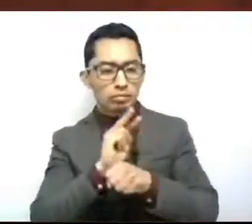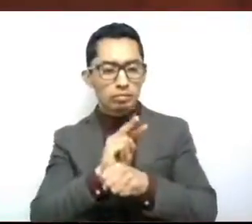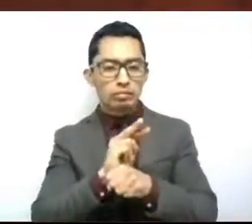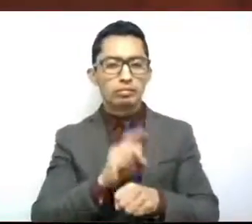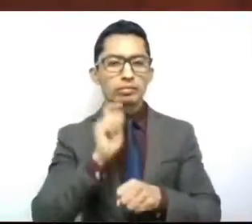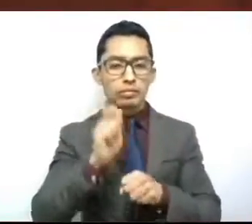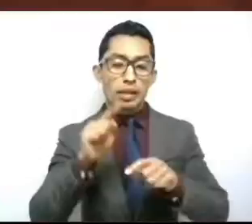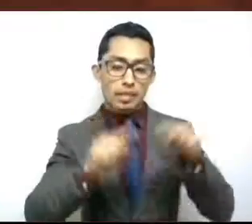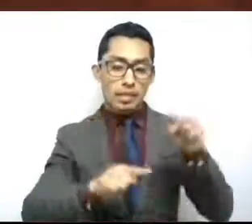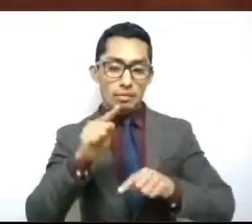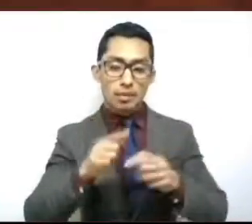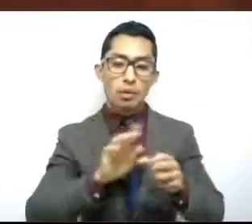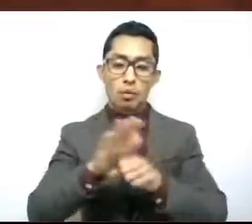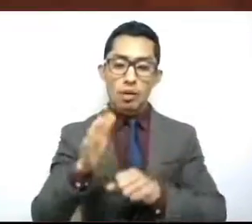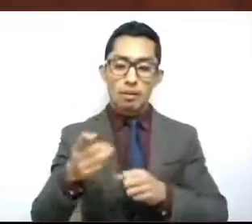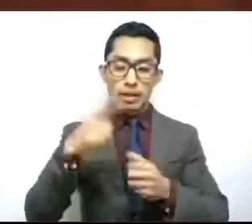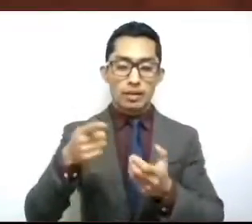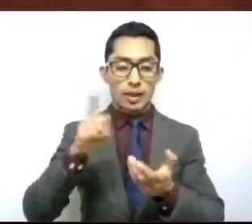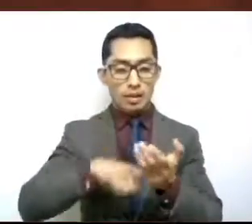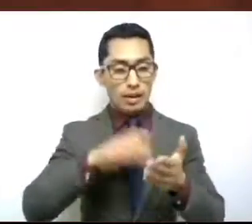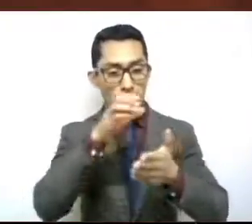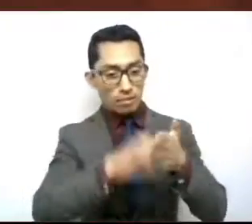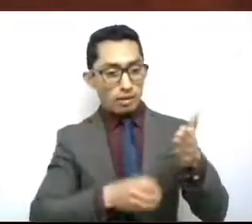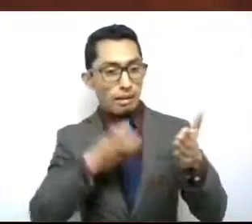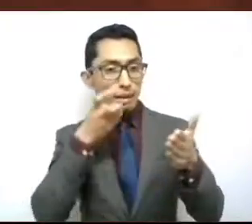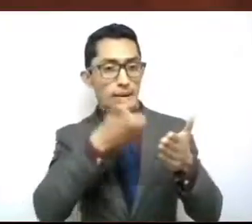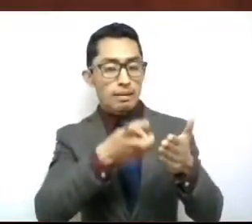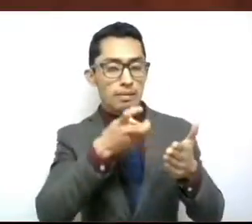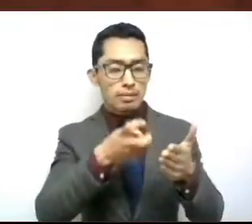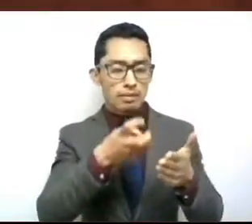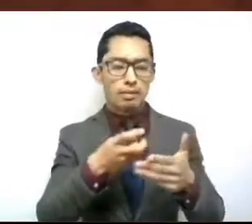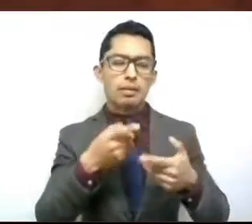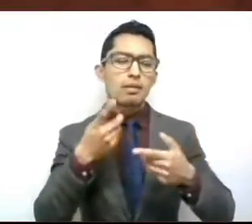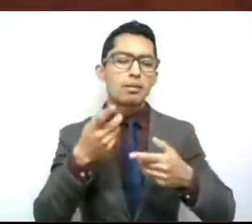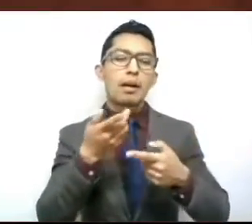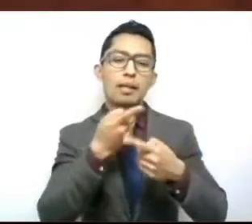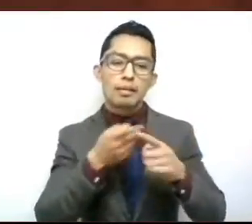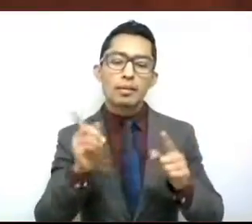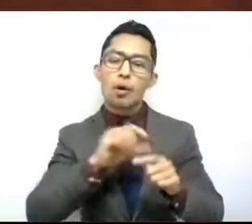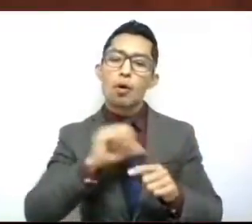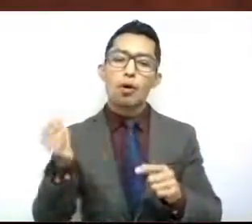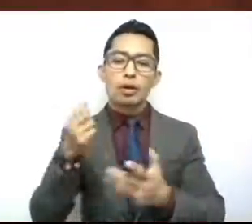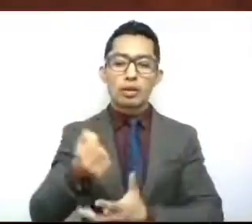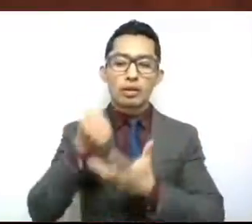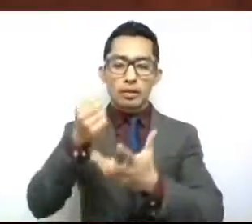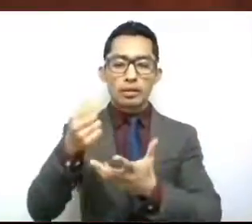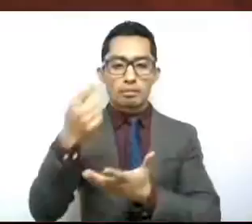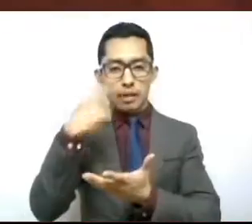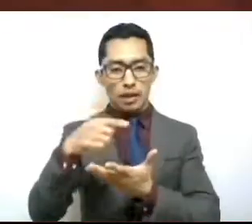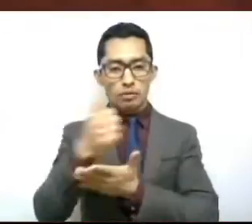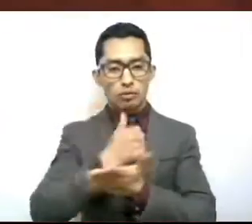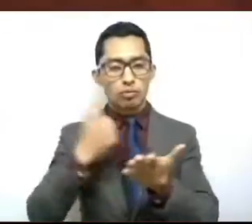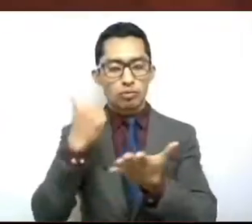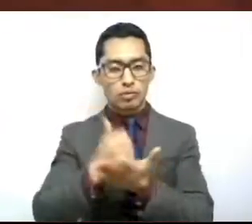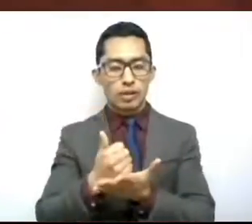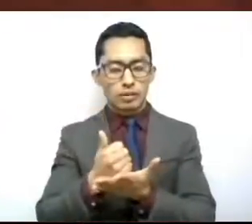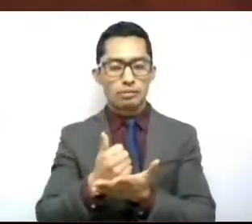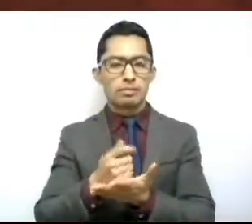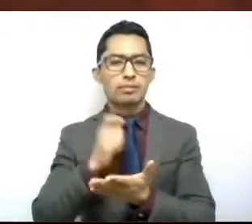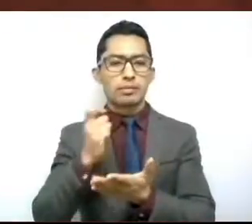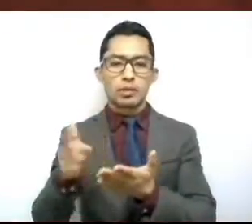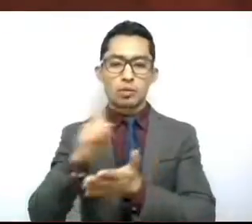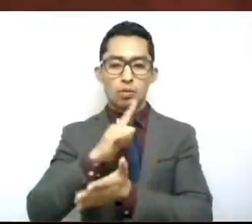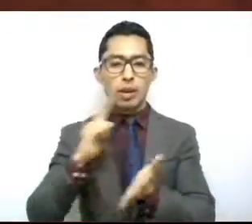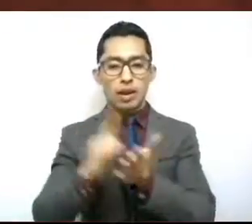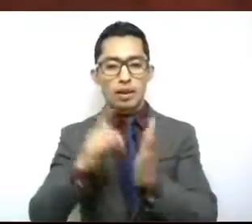acuerdo a lo dispuesto en el presente capítulo, con excepción del fondo metropolitano que se regulará conforme a la ley